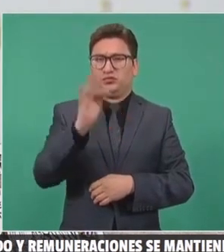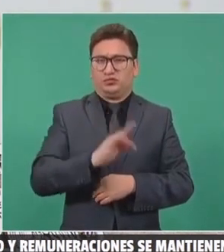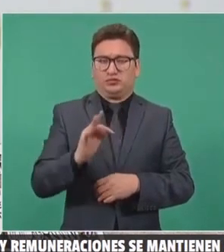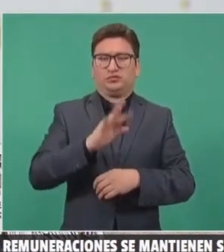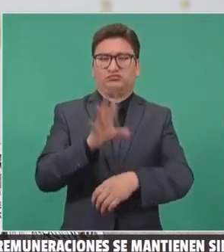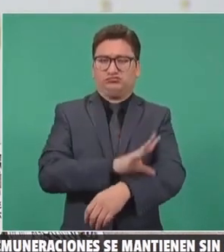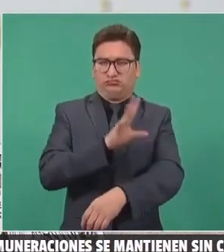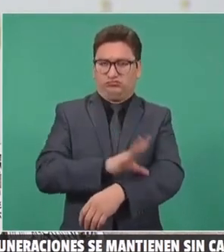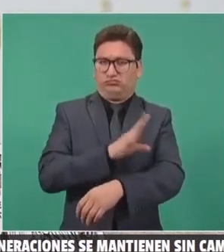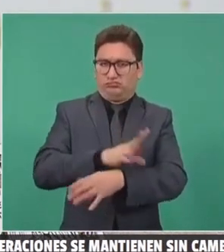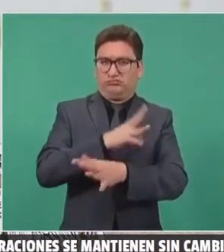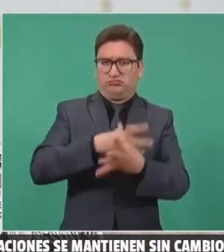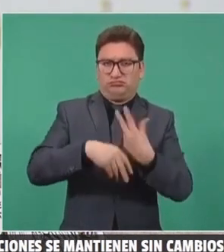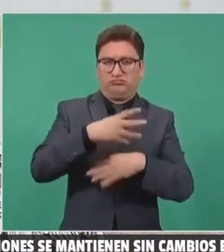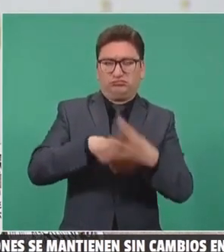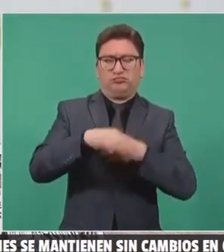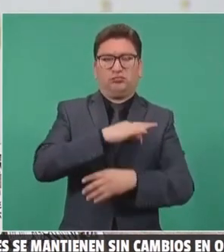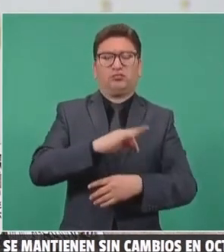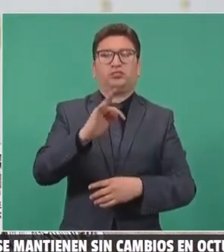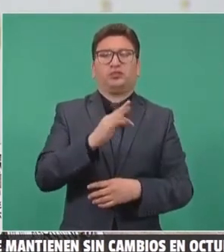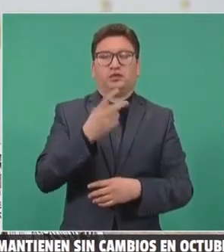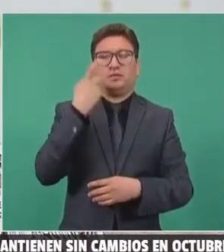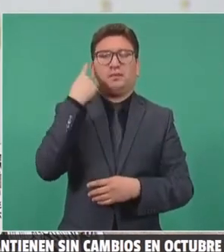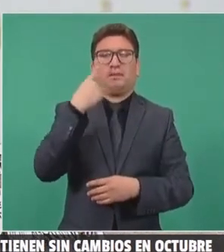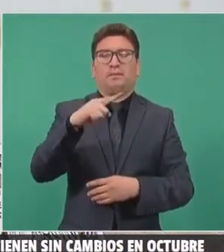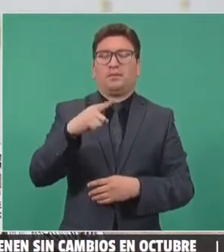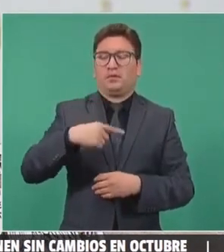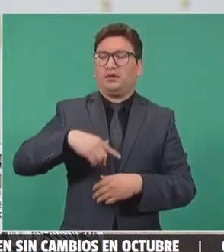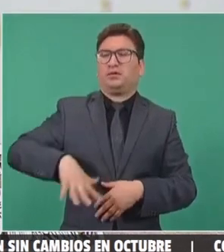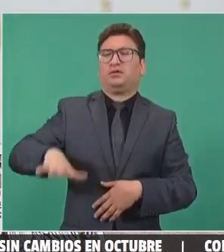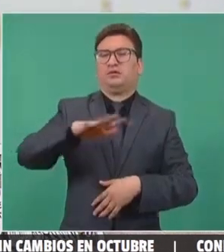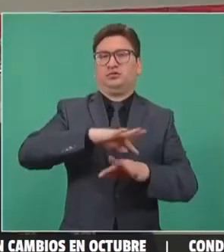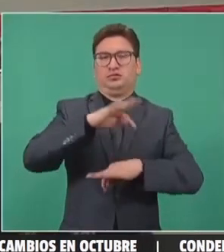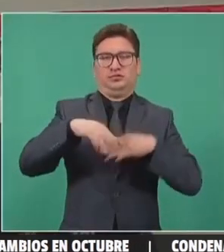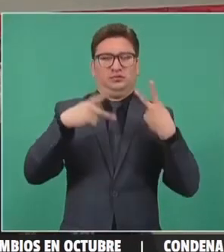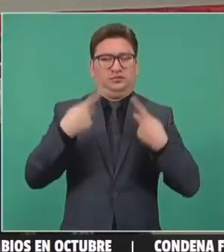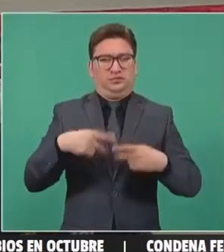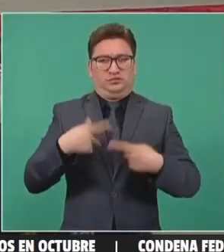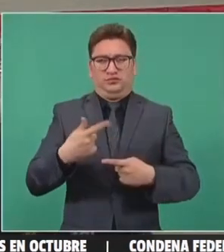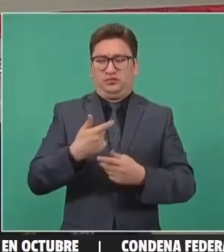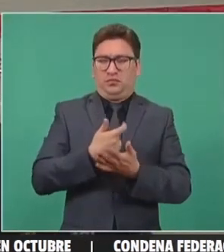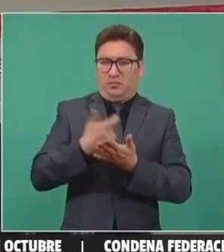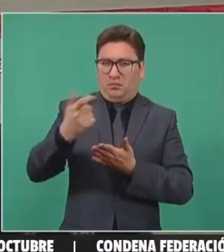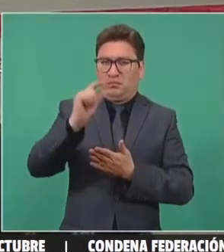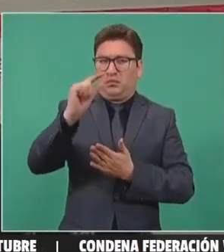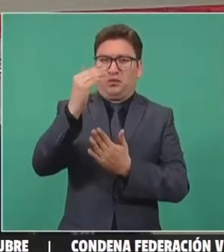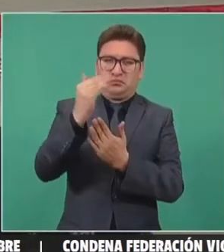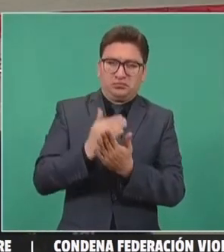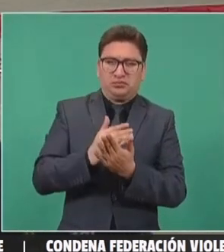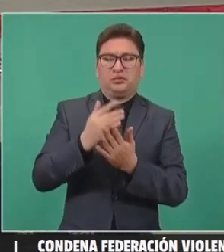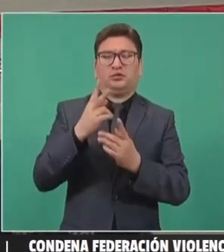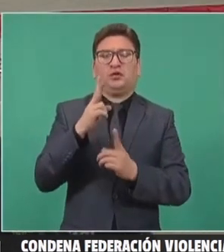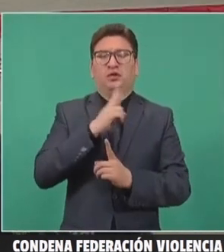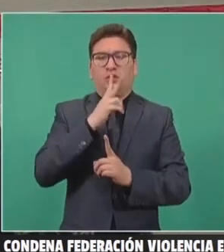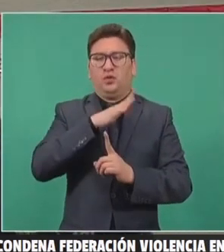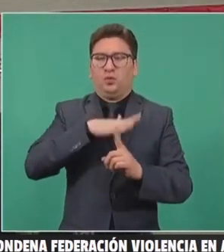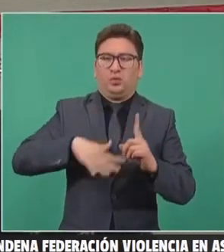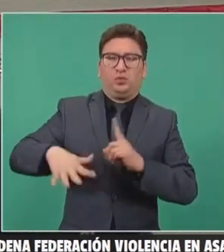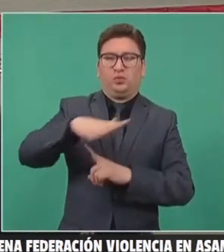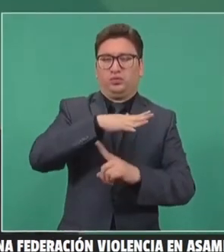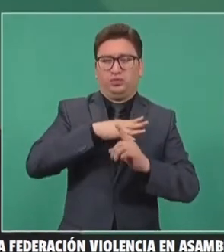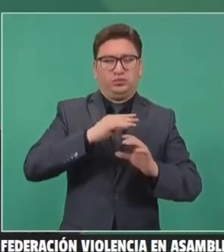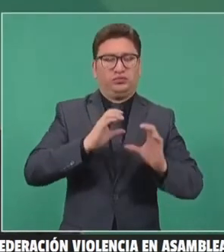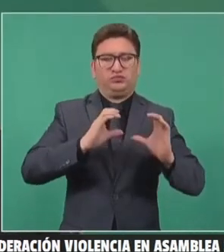electricidad, garantizando bajas tarifas para la población, protegiendo el medio ambiente y promoviendo las